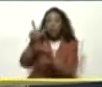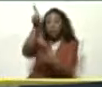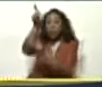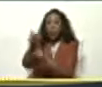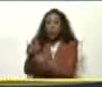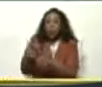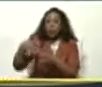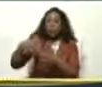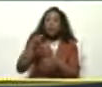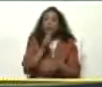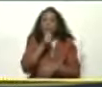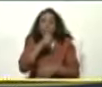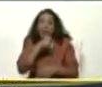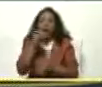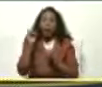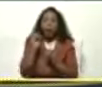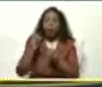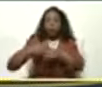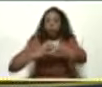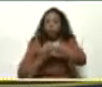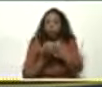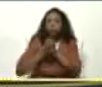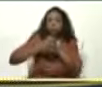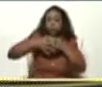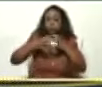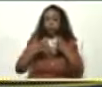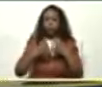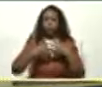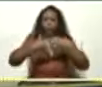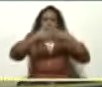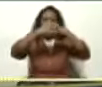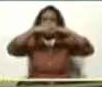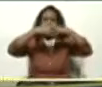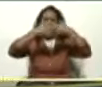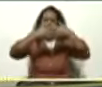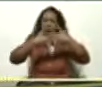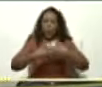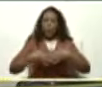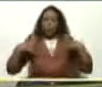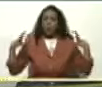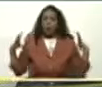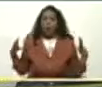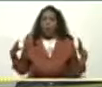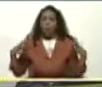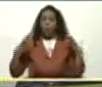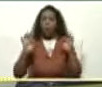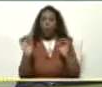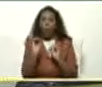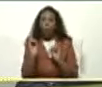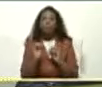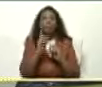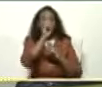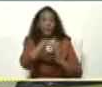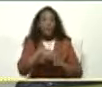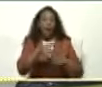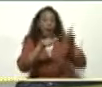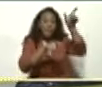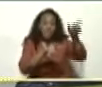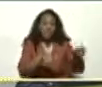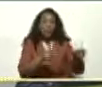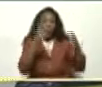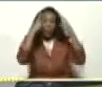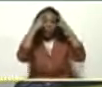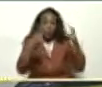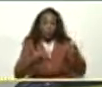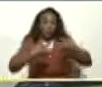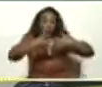llega A cierta edad Y necesita Que le acomoden La columna La espalda Y los fisioterapeutas